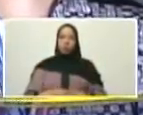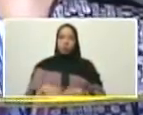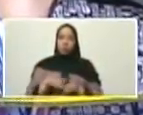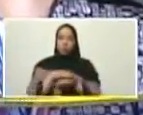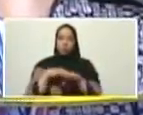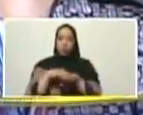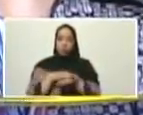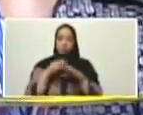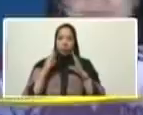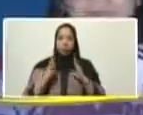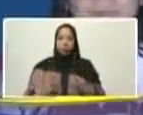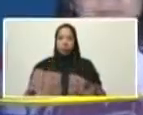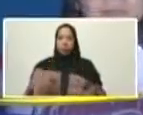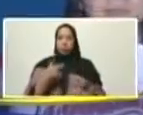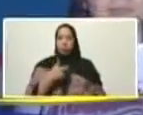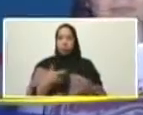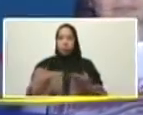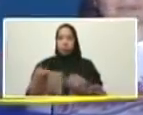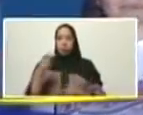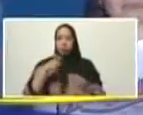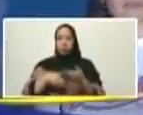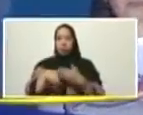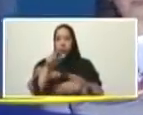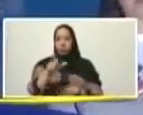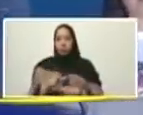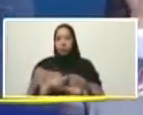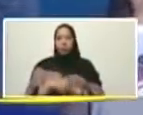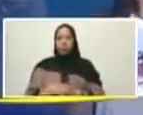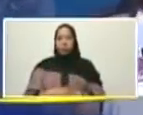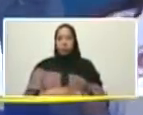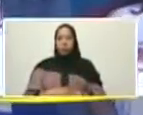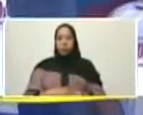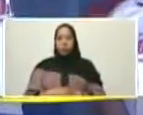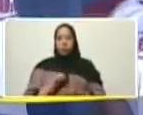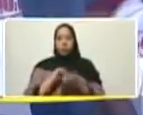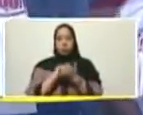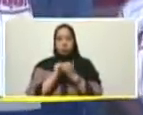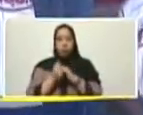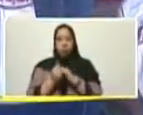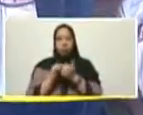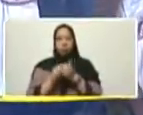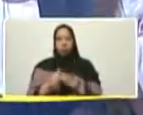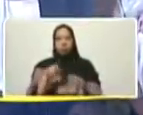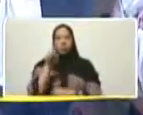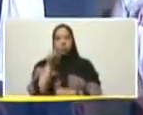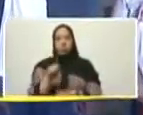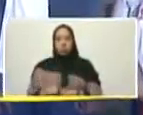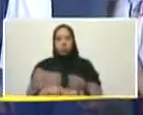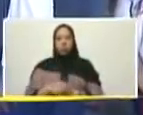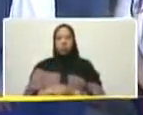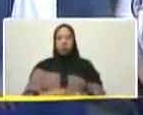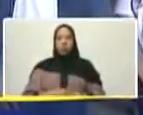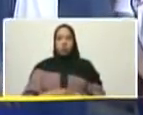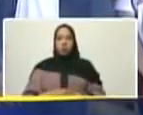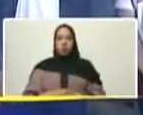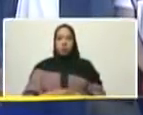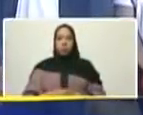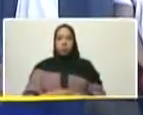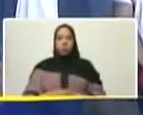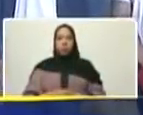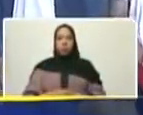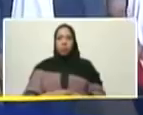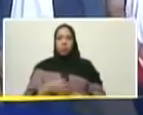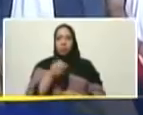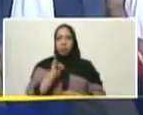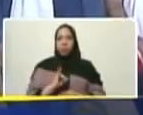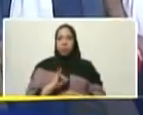las canchas para la recreación para la cultura para el deporte y también pues en estos urbanismos ya hay